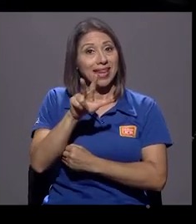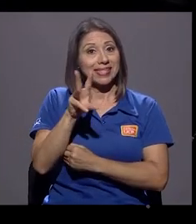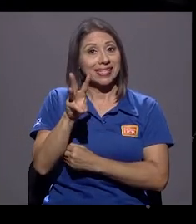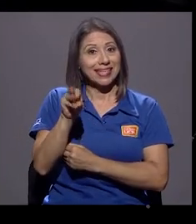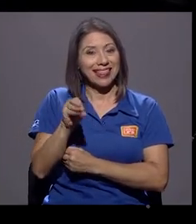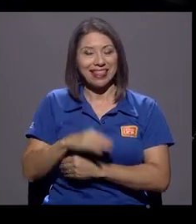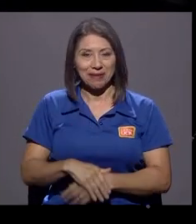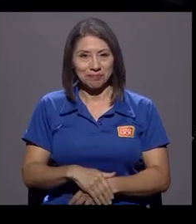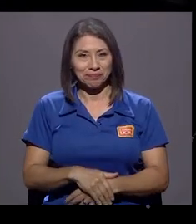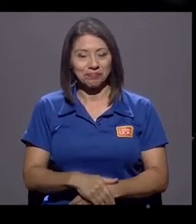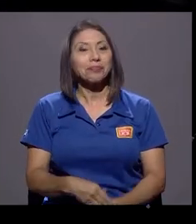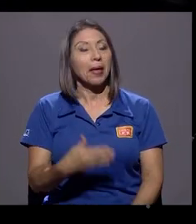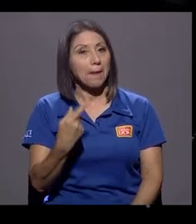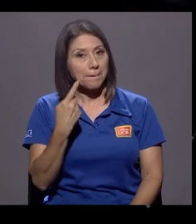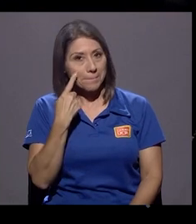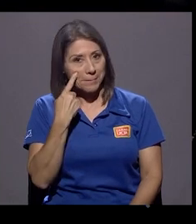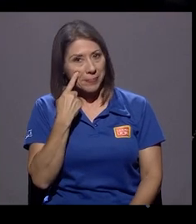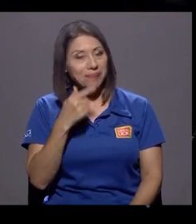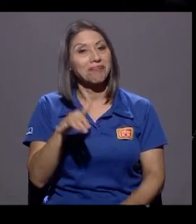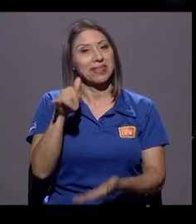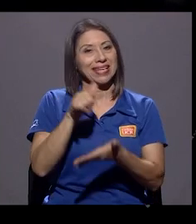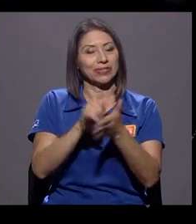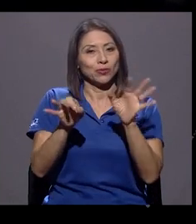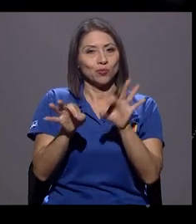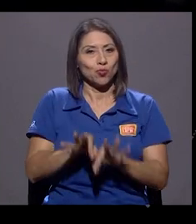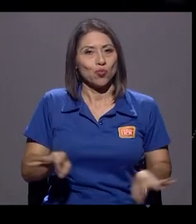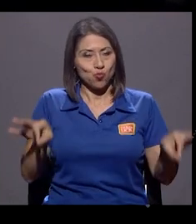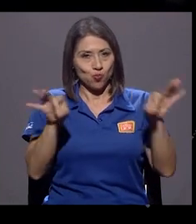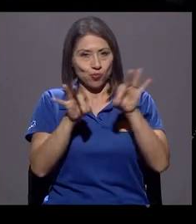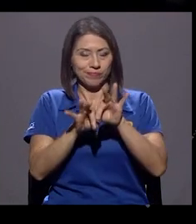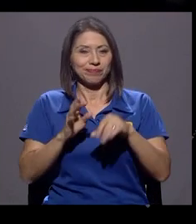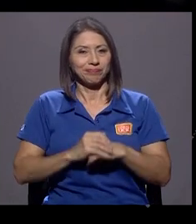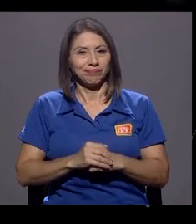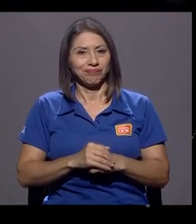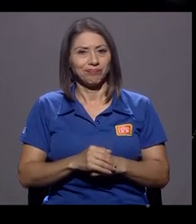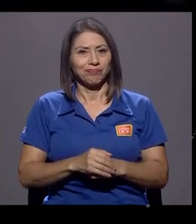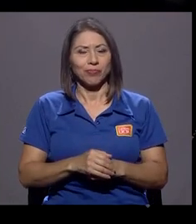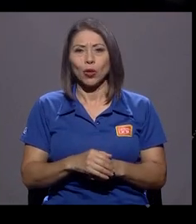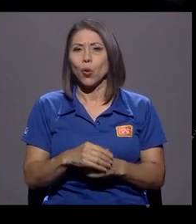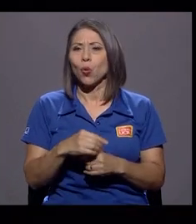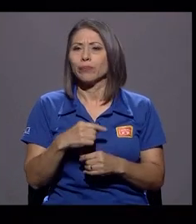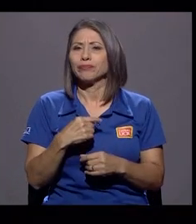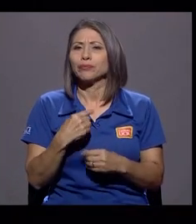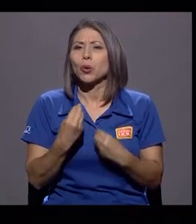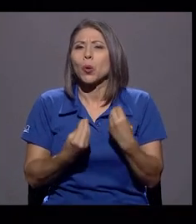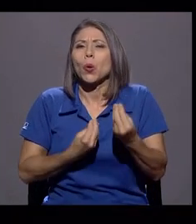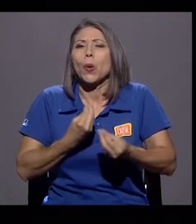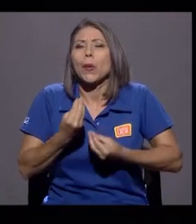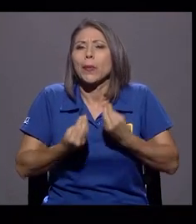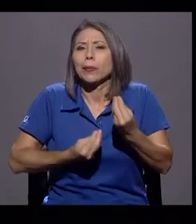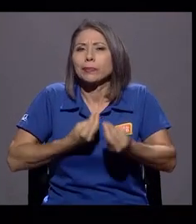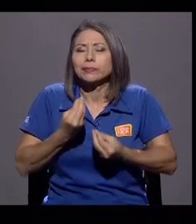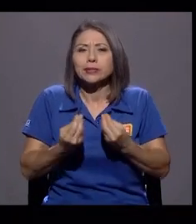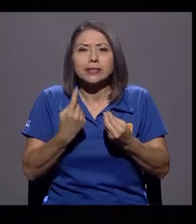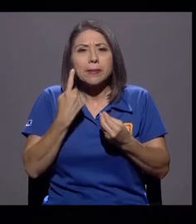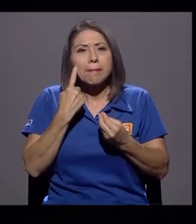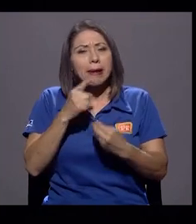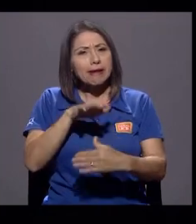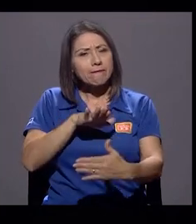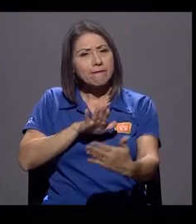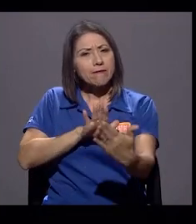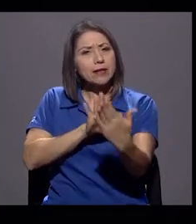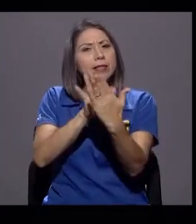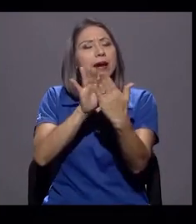María, vea, esto es como muy importante. ¿Cómo hace uno para lidiar con esas esferas de